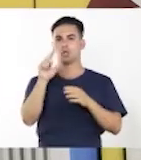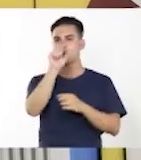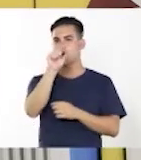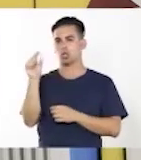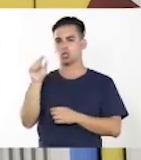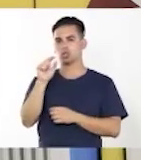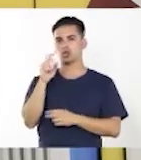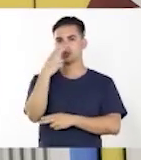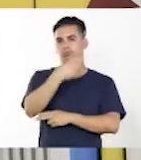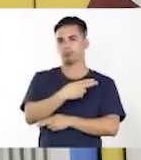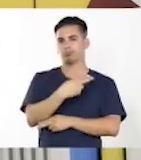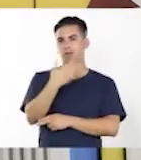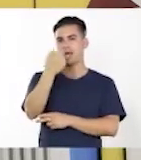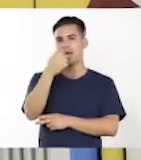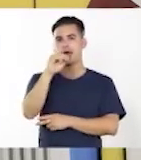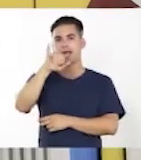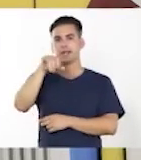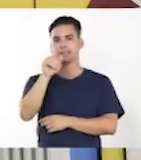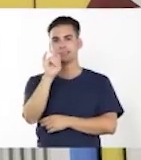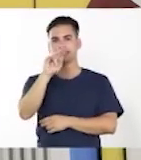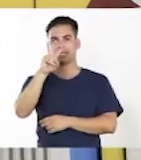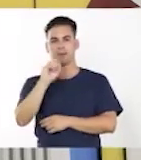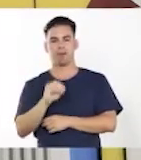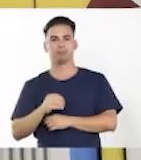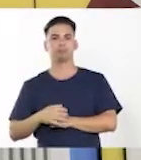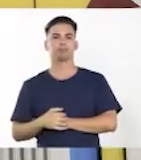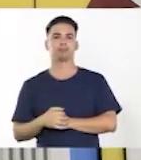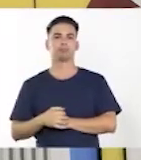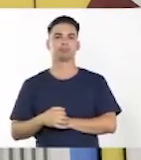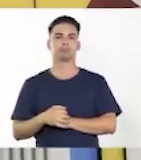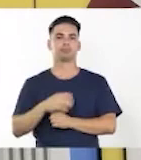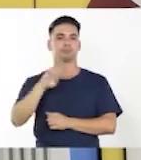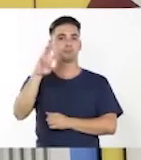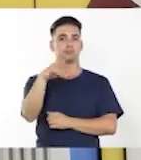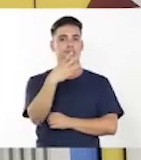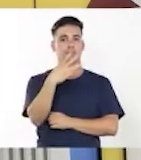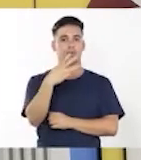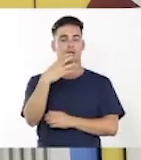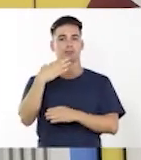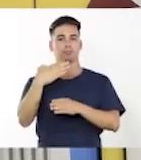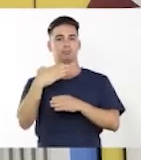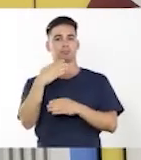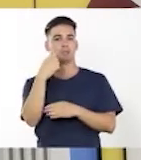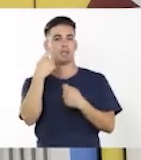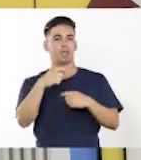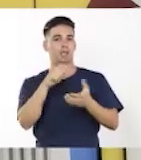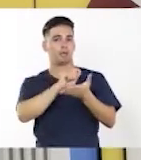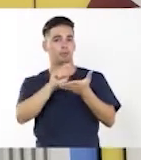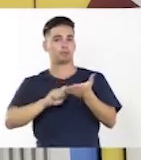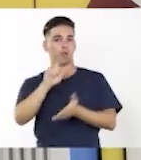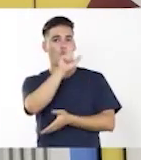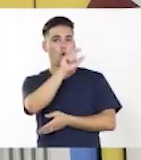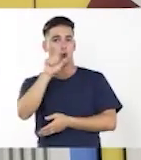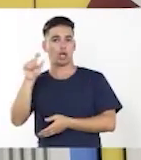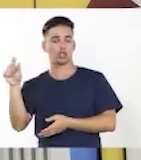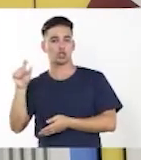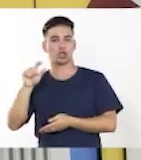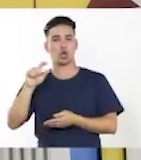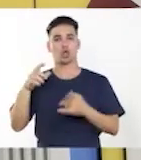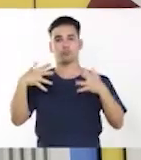La 3 dice, construya oraciones compuestas. Estas por subordinación